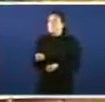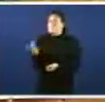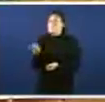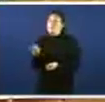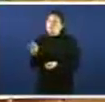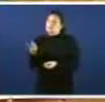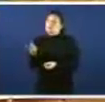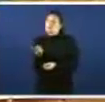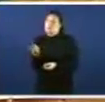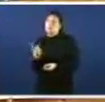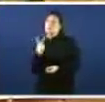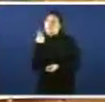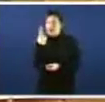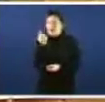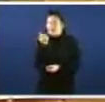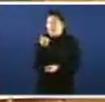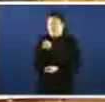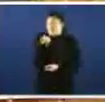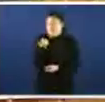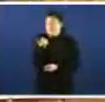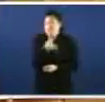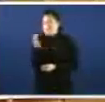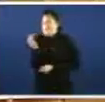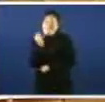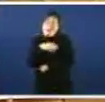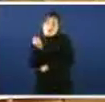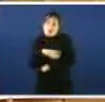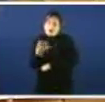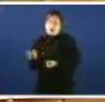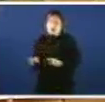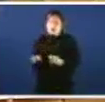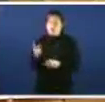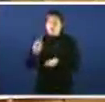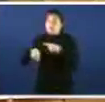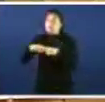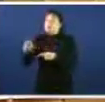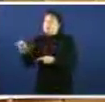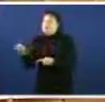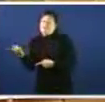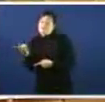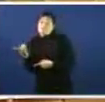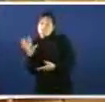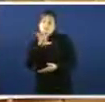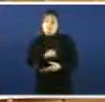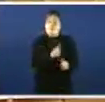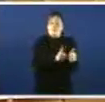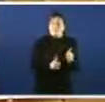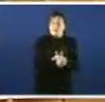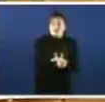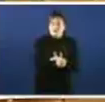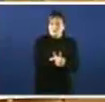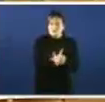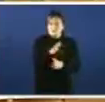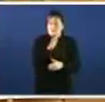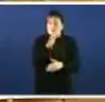e xubilados e co pouco que tiña e o que foran aforrando etc os meten nos preferentes e